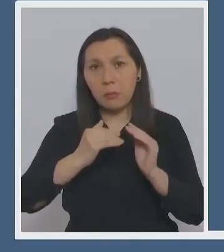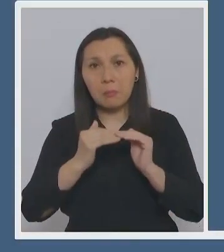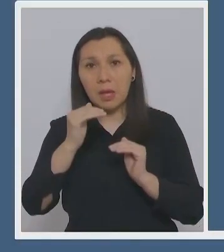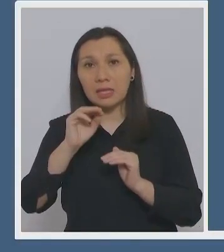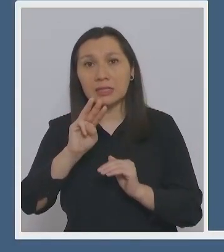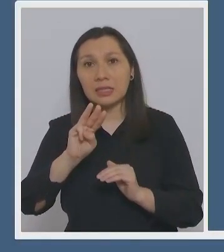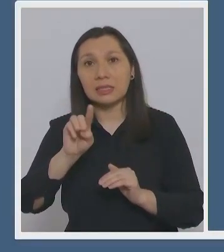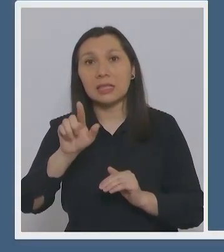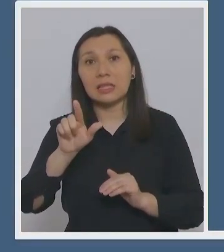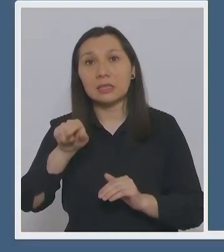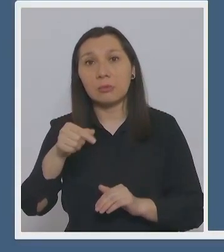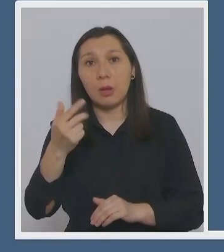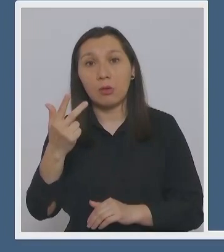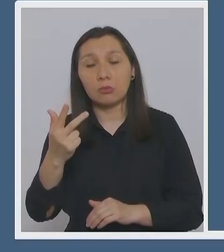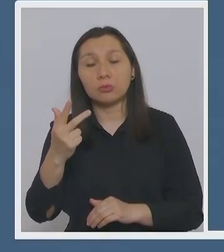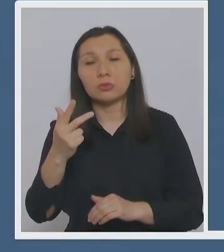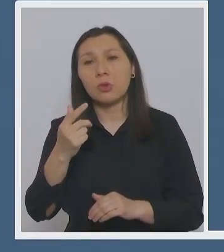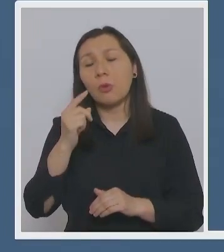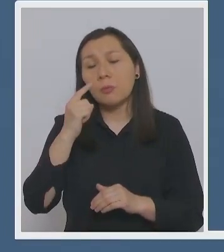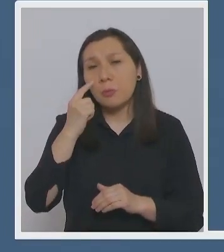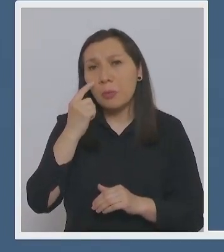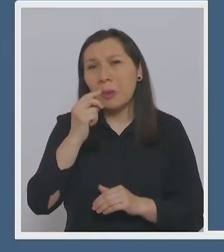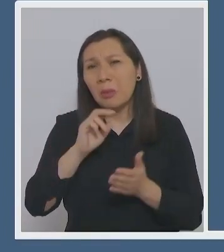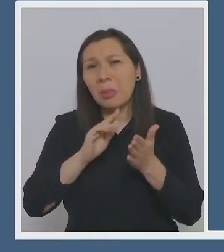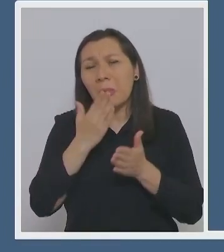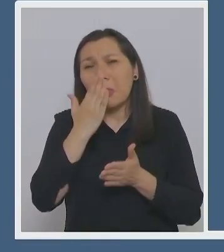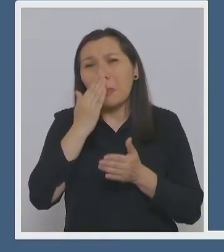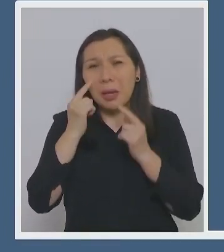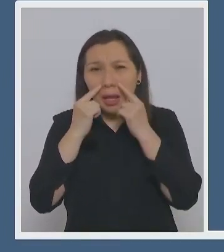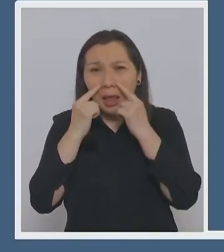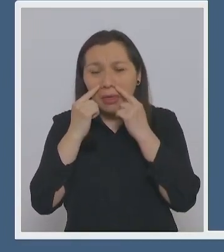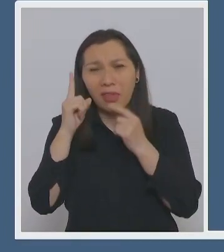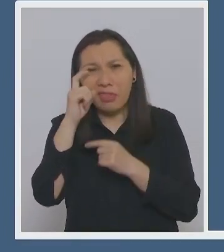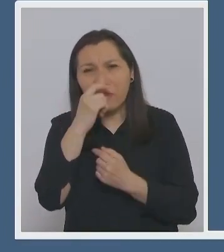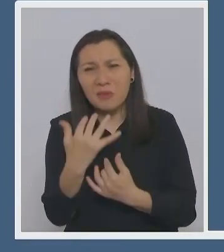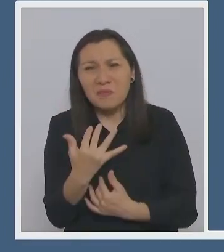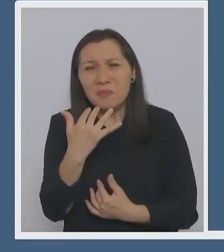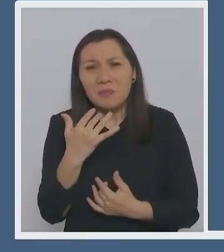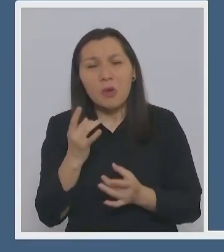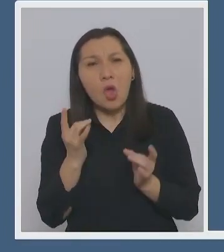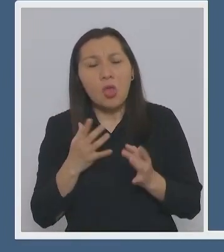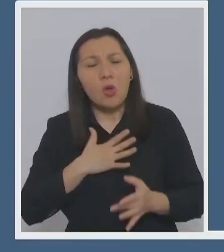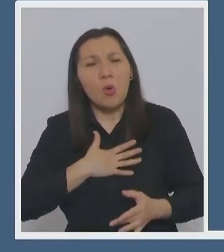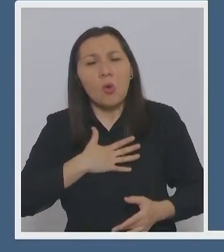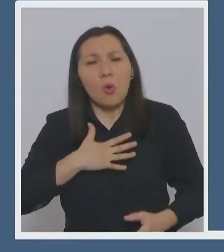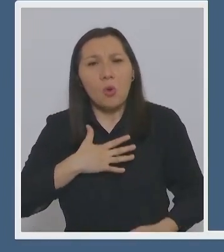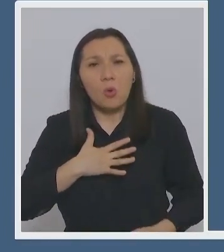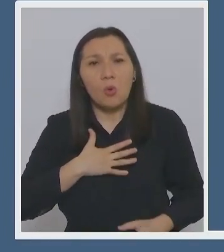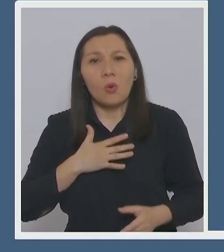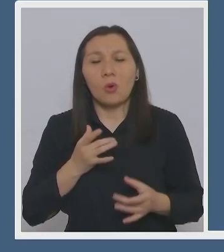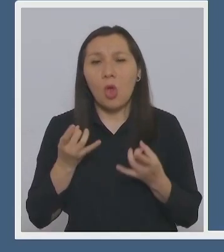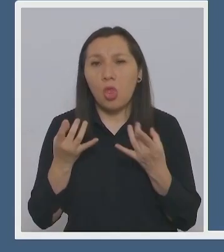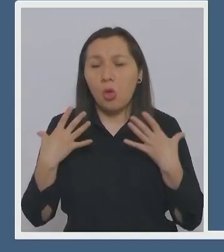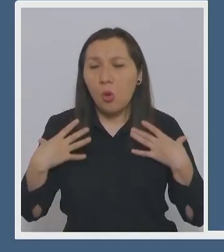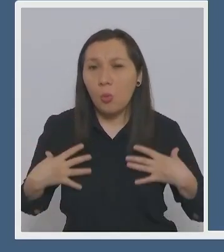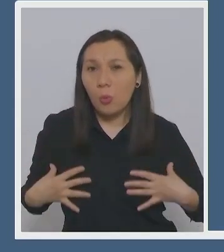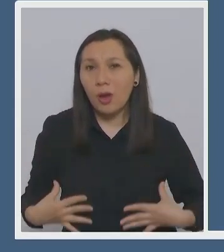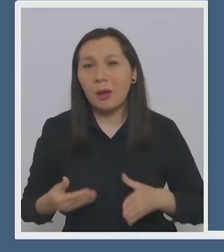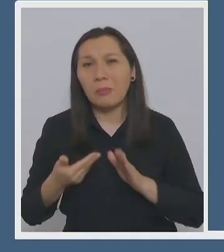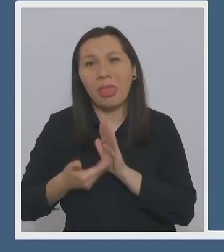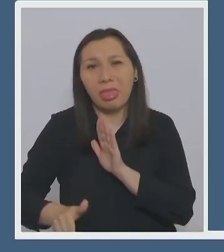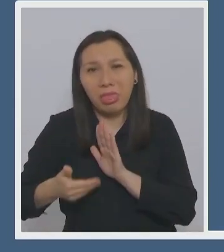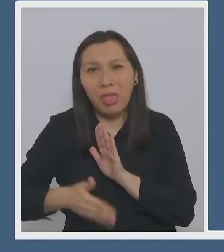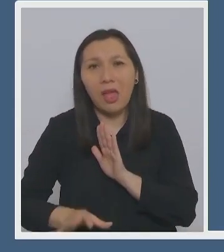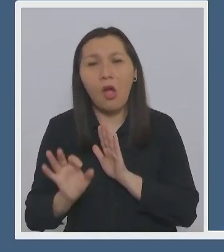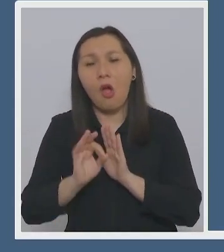37.8, congestión nasal, dificultad para respirar, dolor al pecho, dolor corporal, diarrea